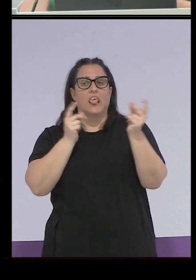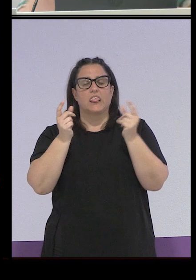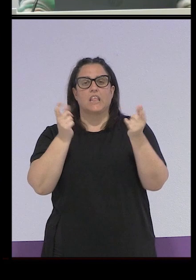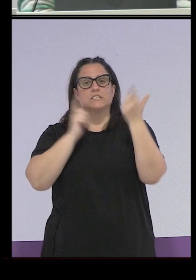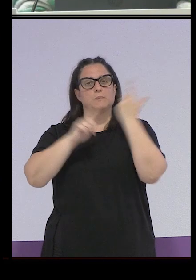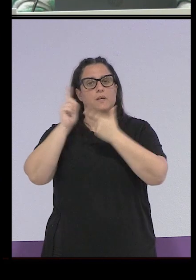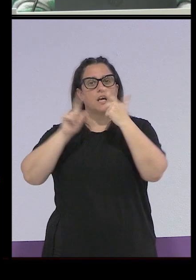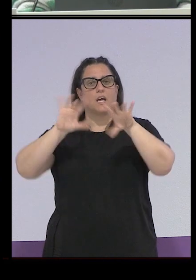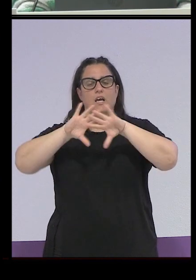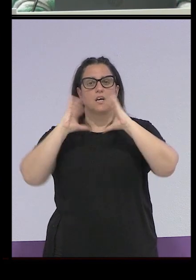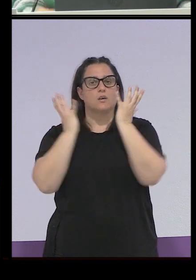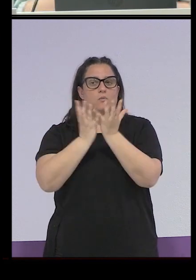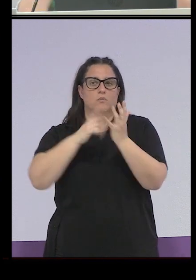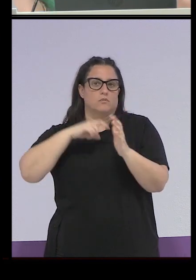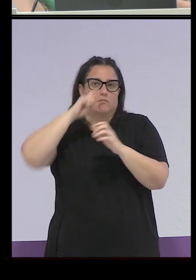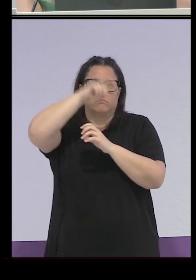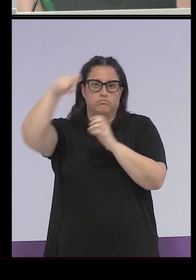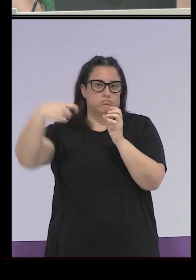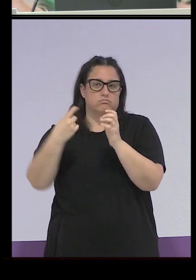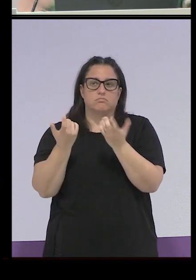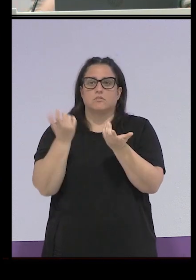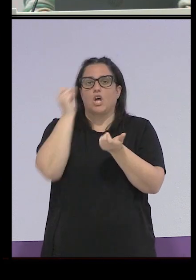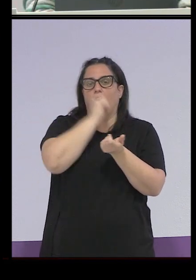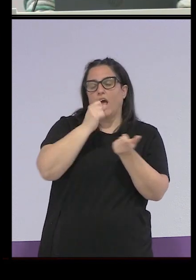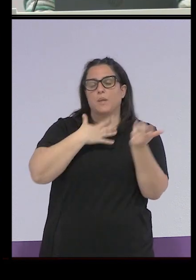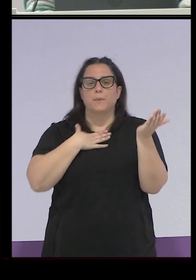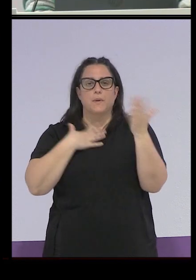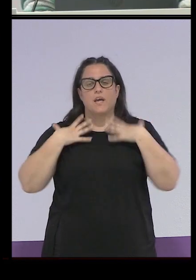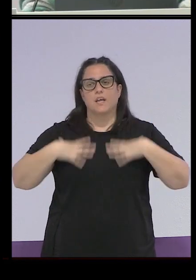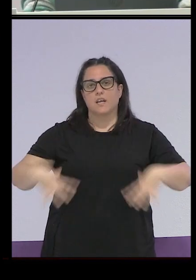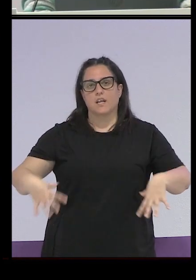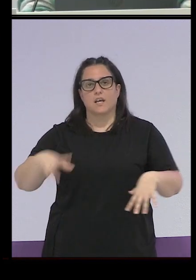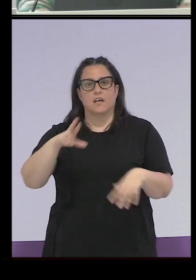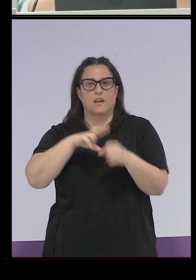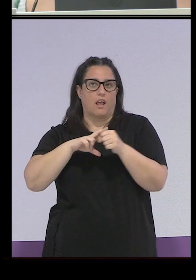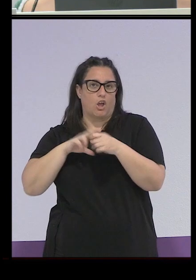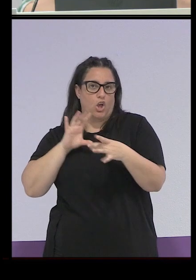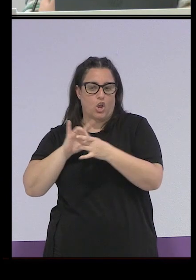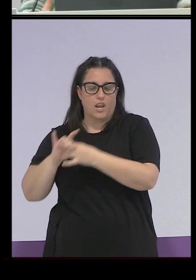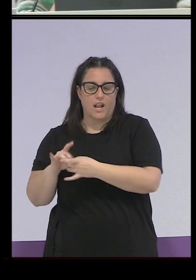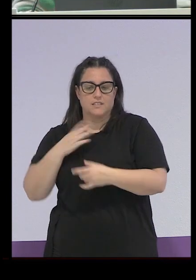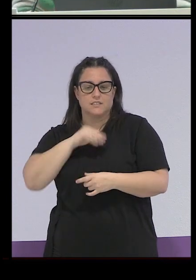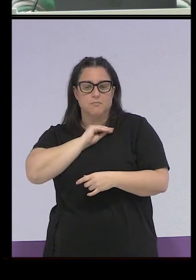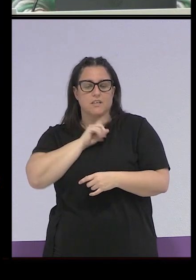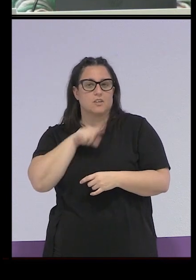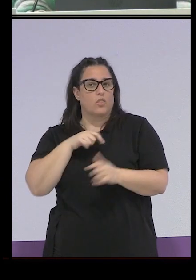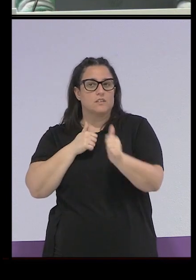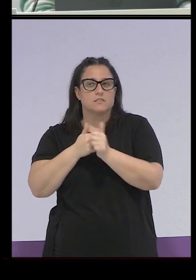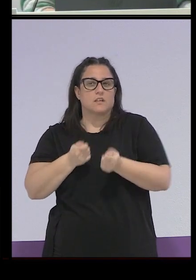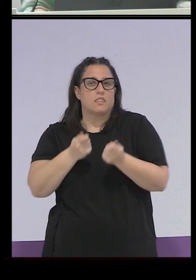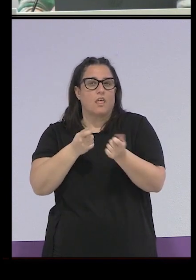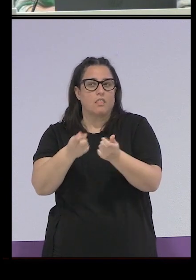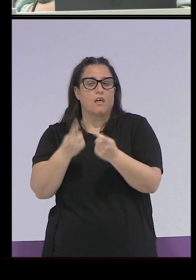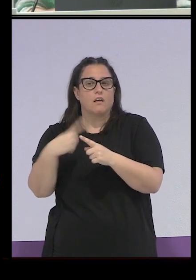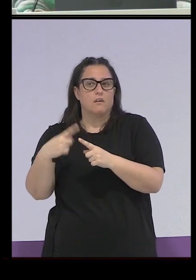mundo, pues, llevando hasta allí los, bueno, por los cánticos, los bailes, los trajes regionales de España, ¿no?, y sus aportaciones en ese sentido, pues, sí que